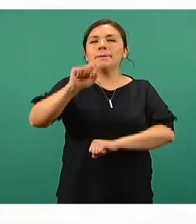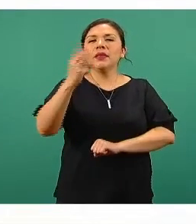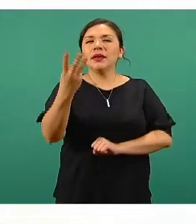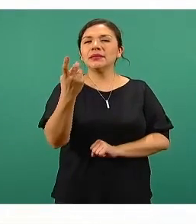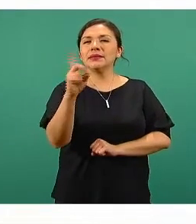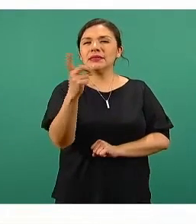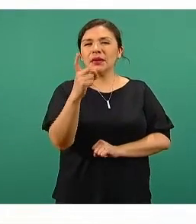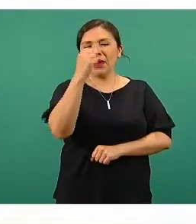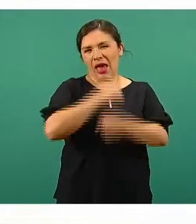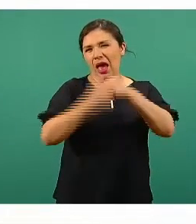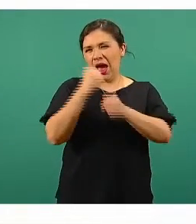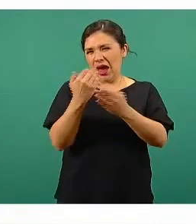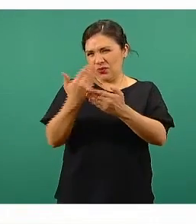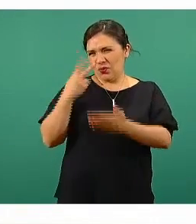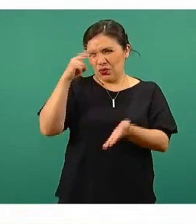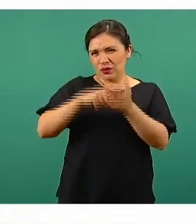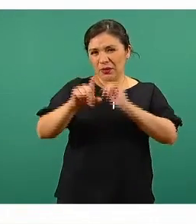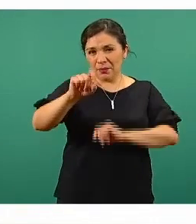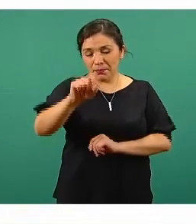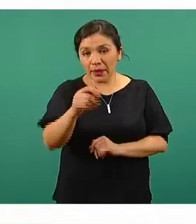de diciembre del año pasado.